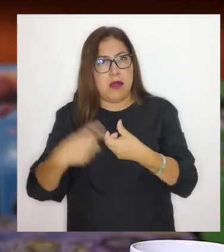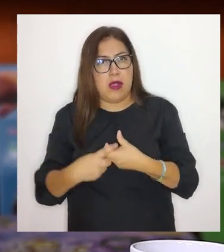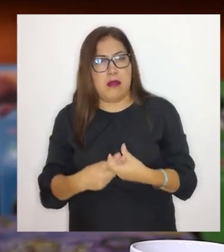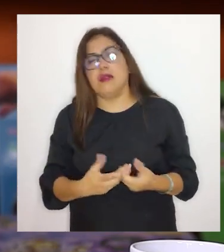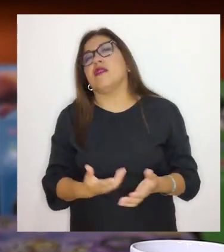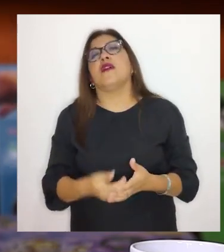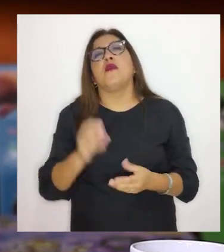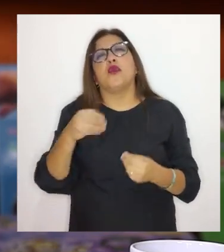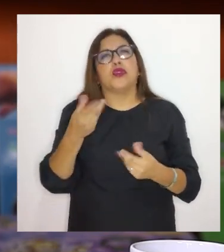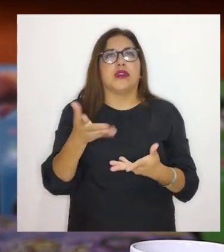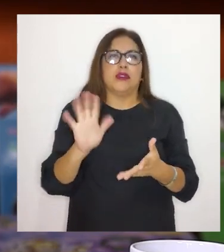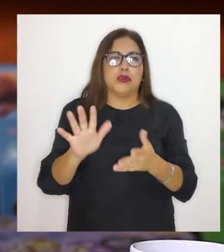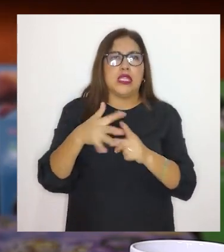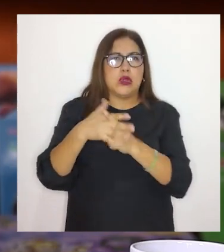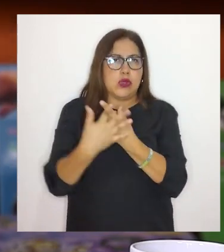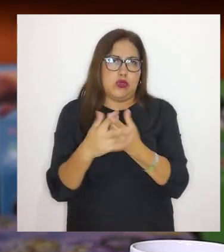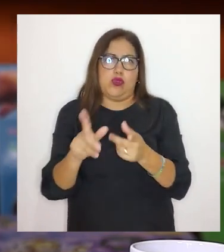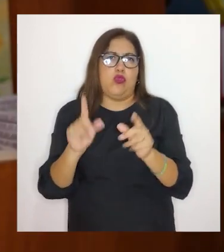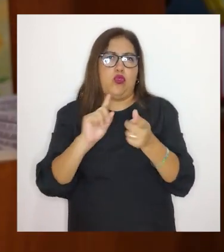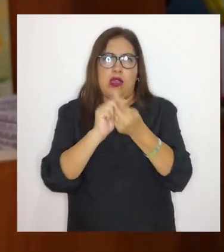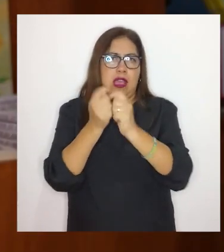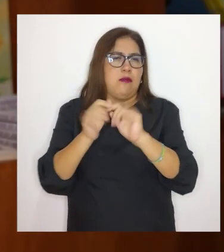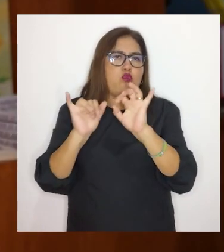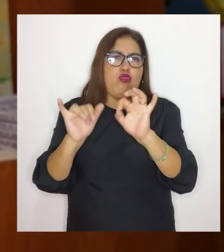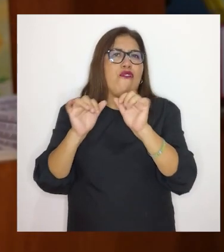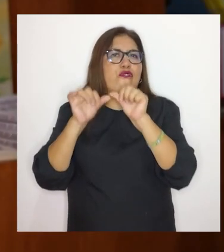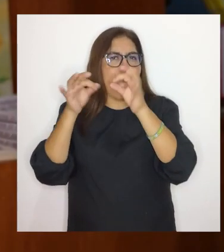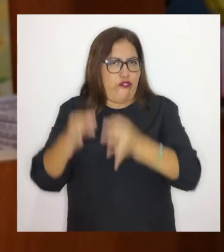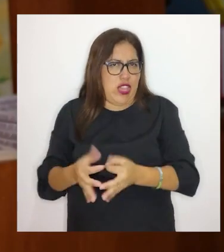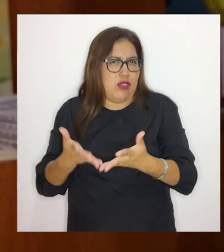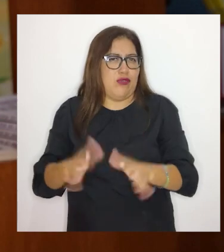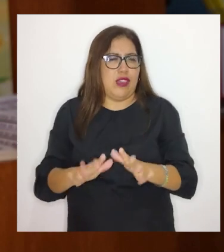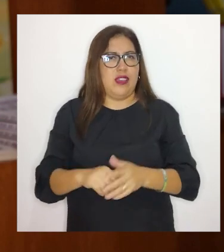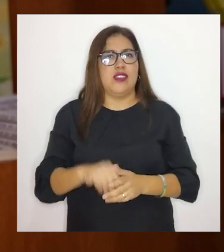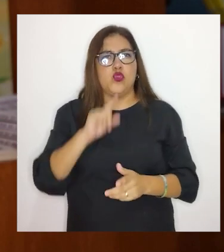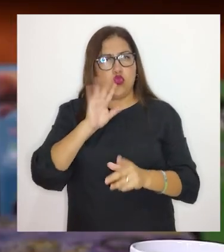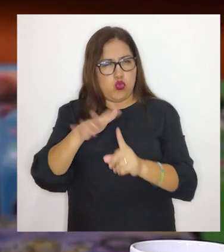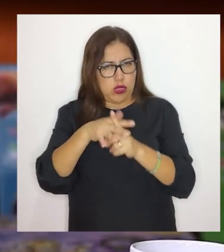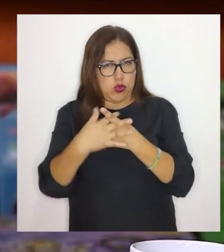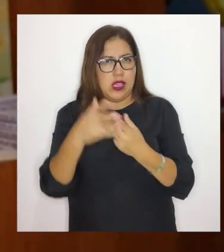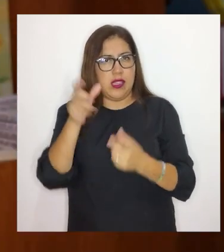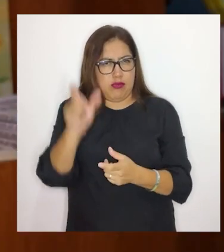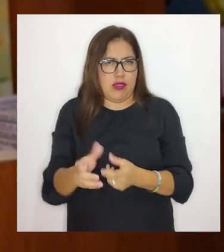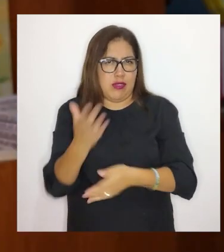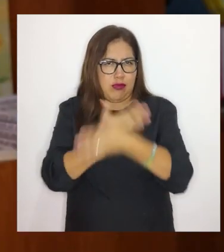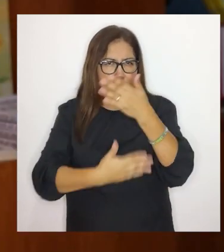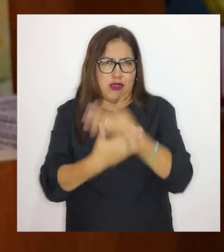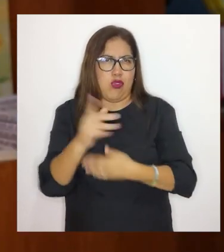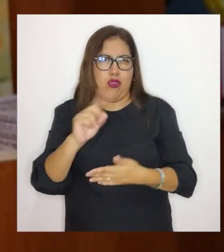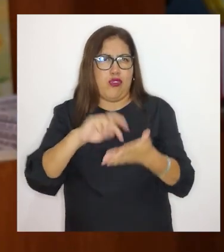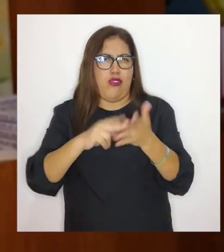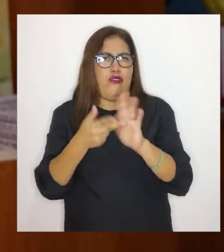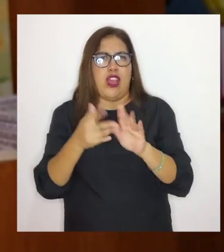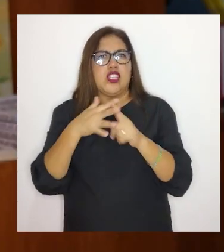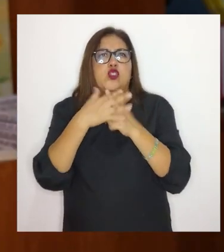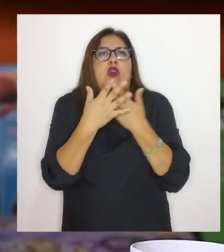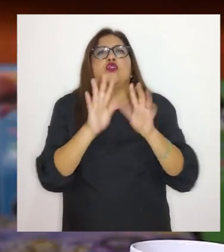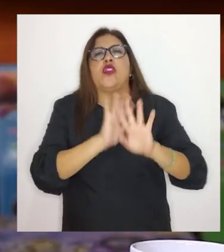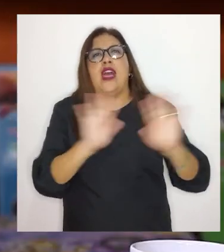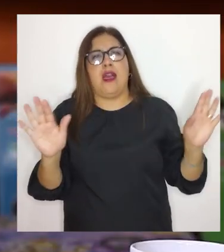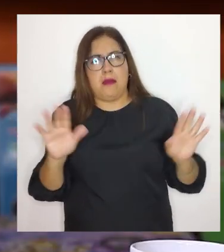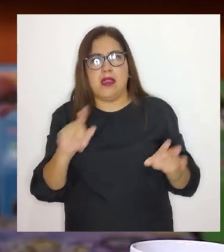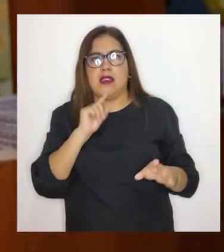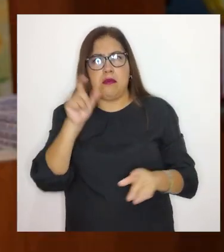porque generalmente la condición no cambia con una EF. Justamente, esa es una condición. Exacto. La discapacidad no es una situación.